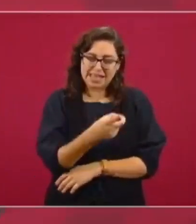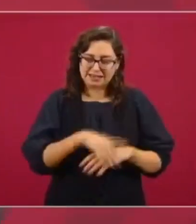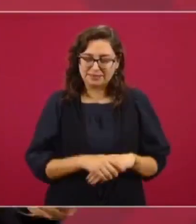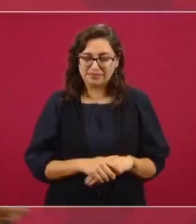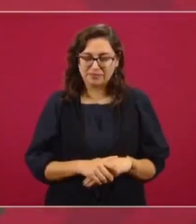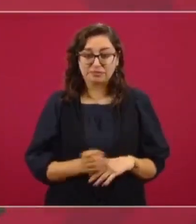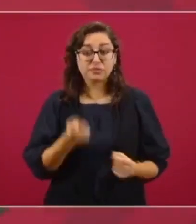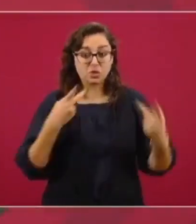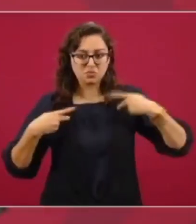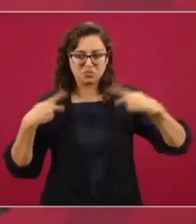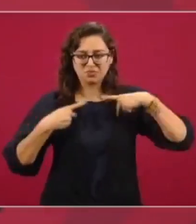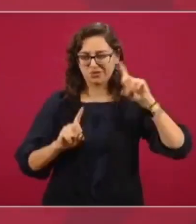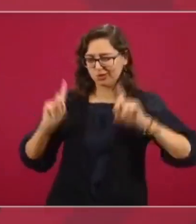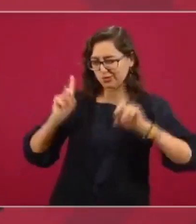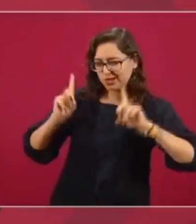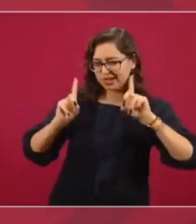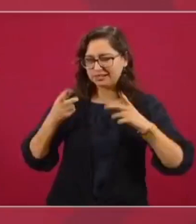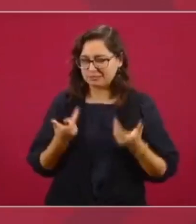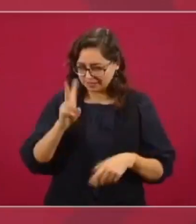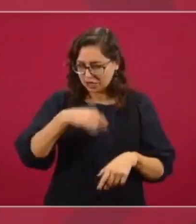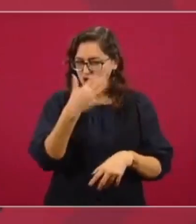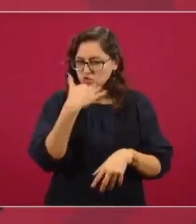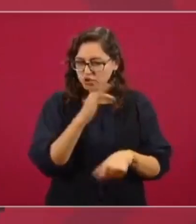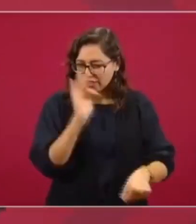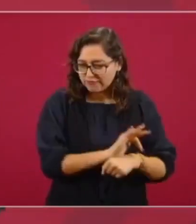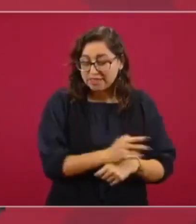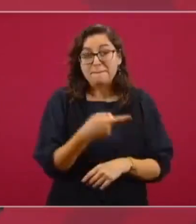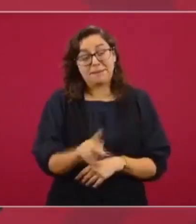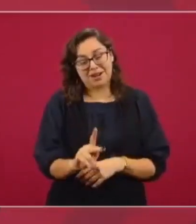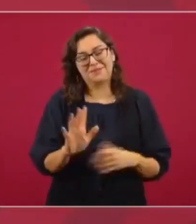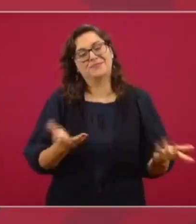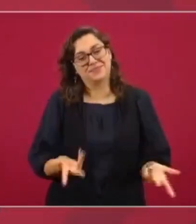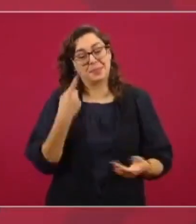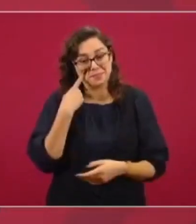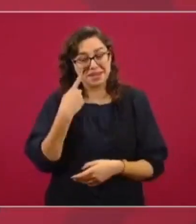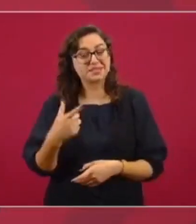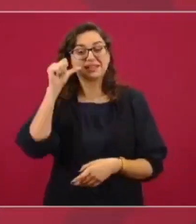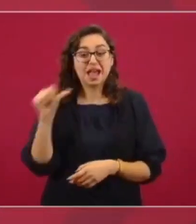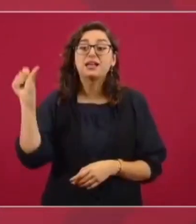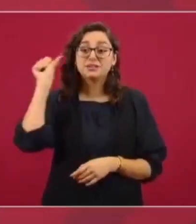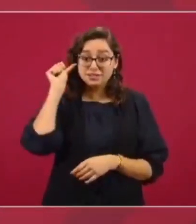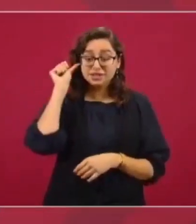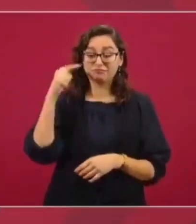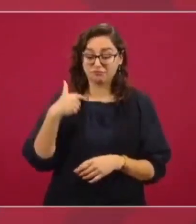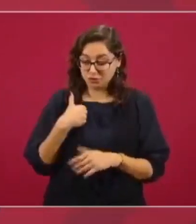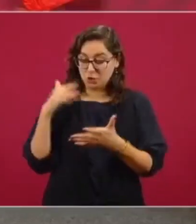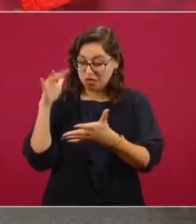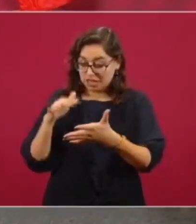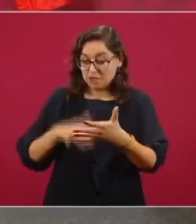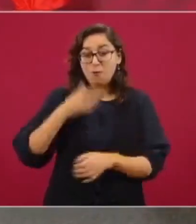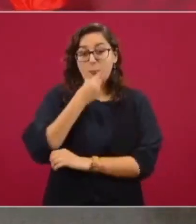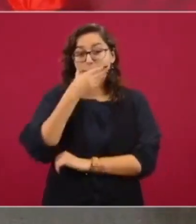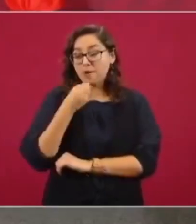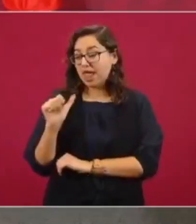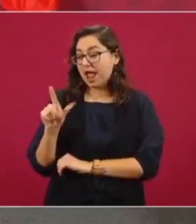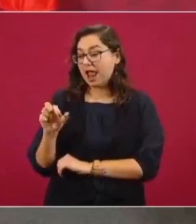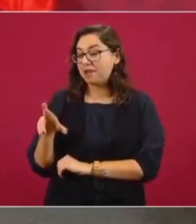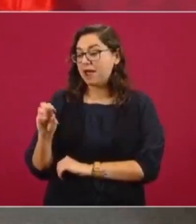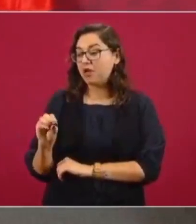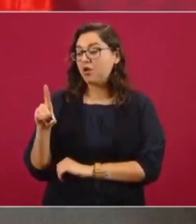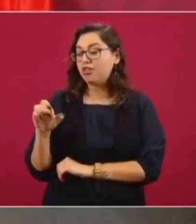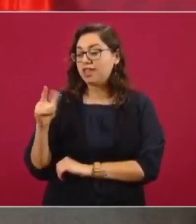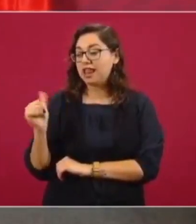hay quienes dudaban. Pero ayer leí un reportaje de Álvaro Delgado